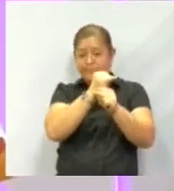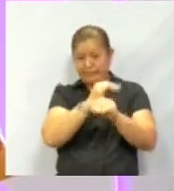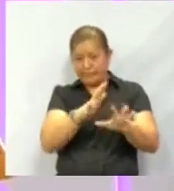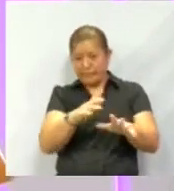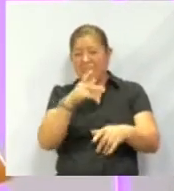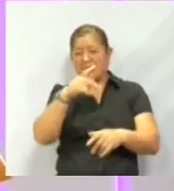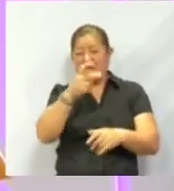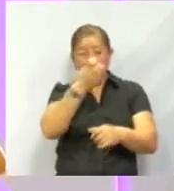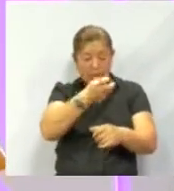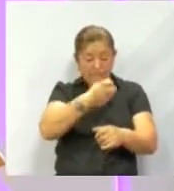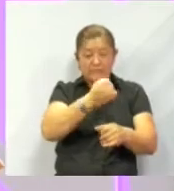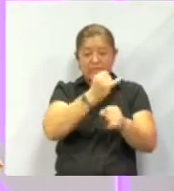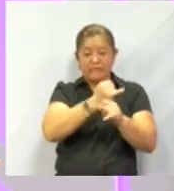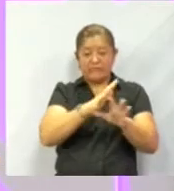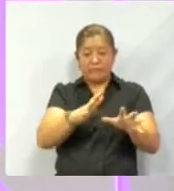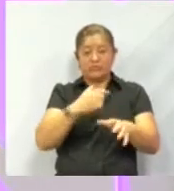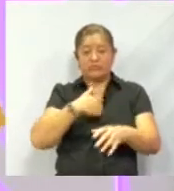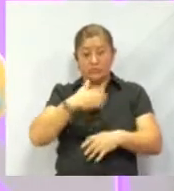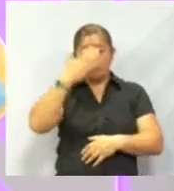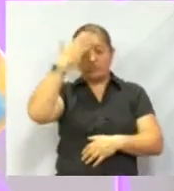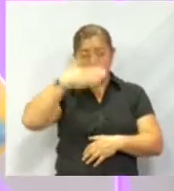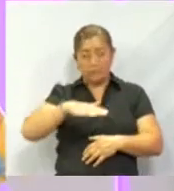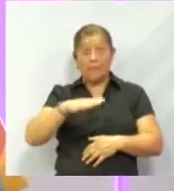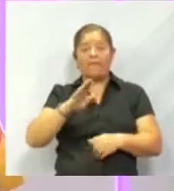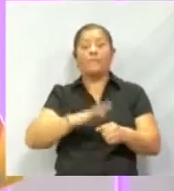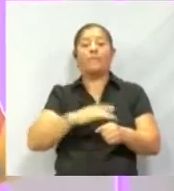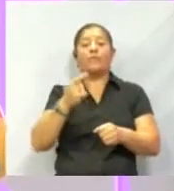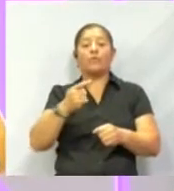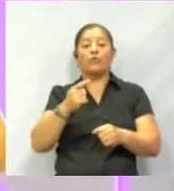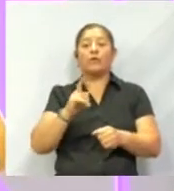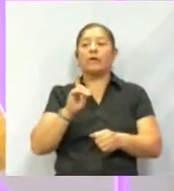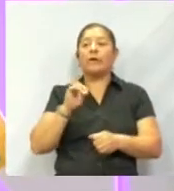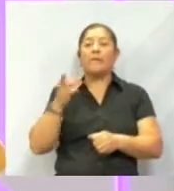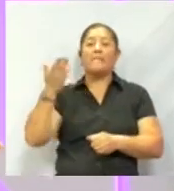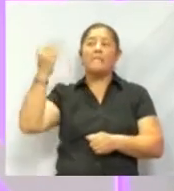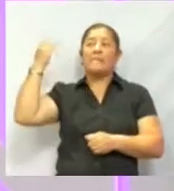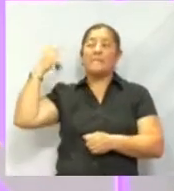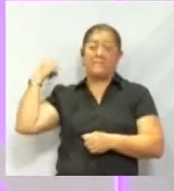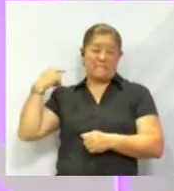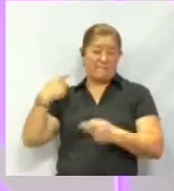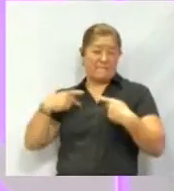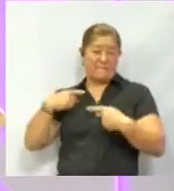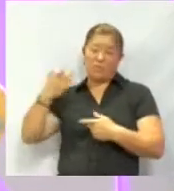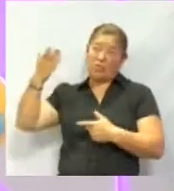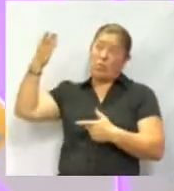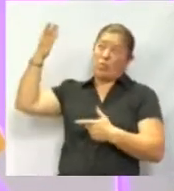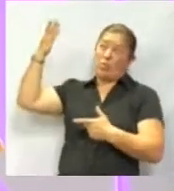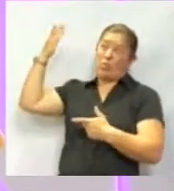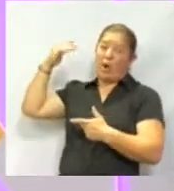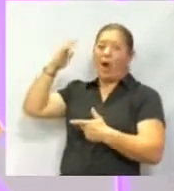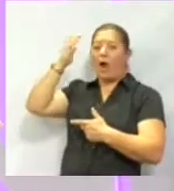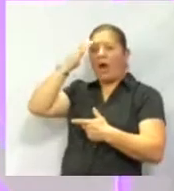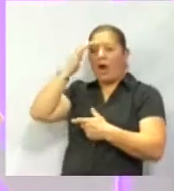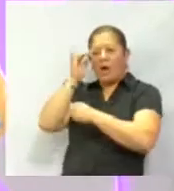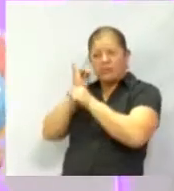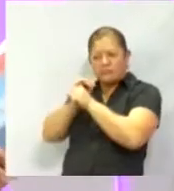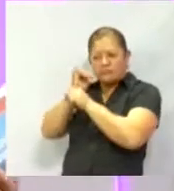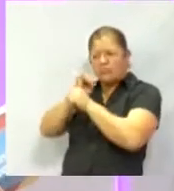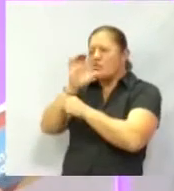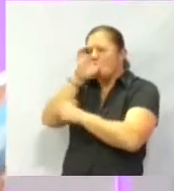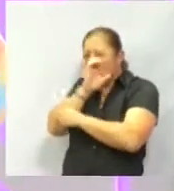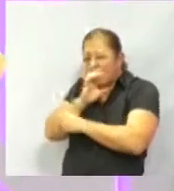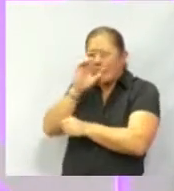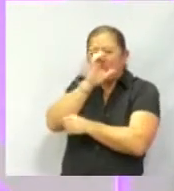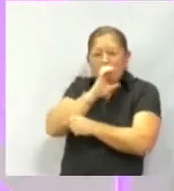pero toda esta información la sabemos gracias a la curiosidad de nuestros antepasados, a todos los inventos como telescopios, a naves